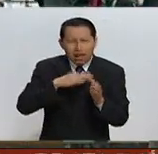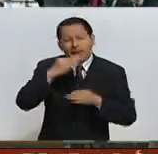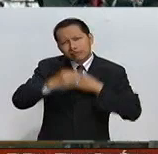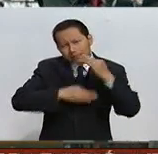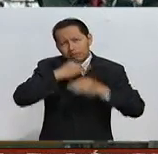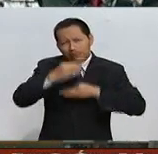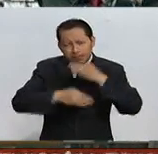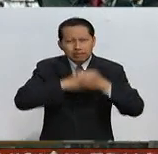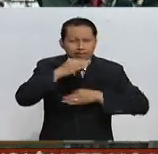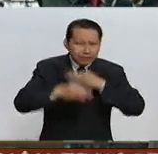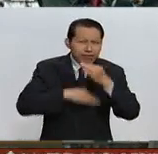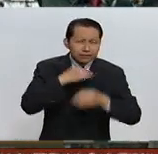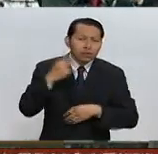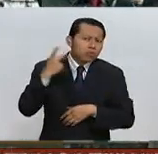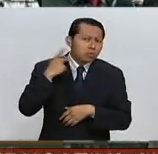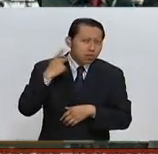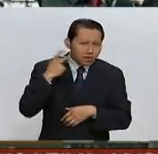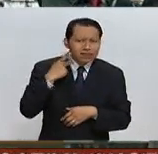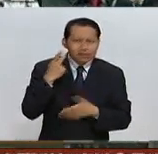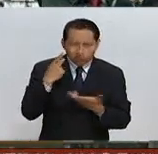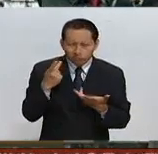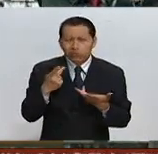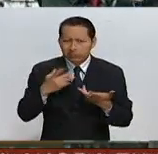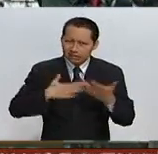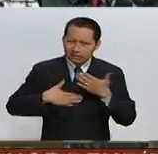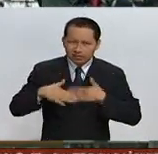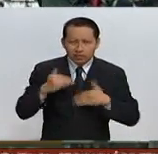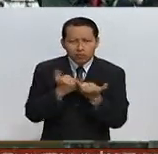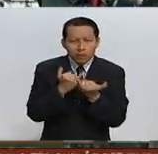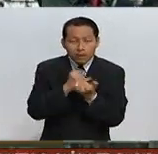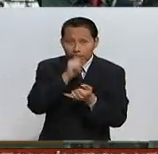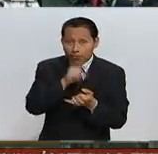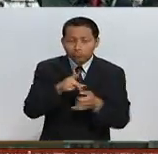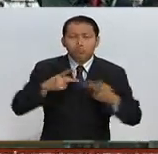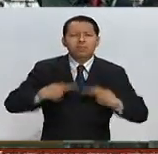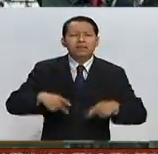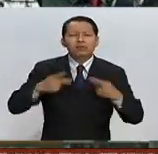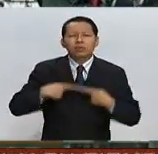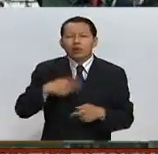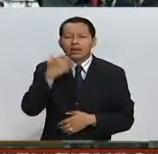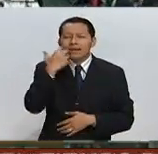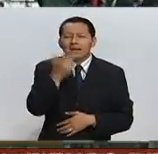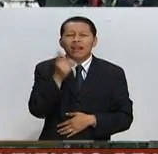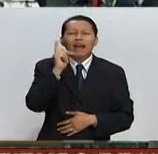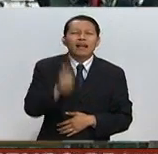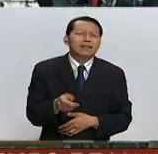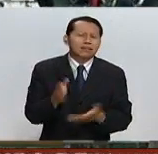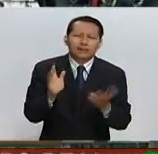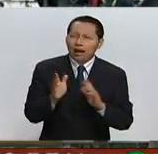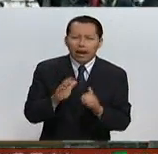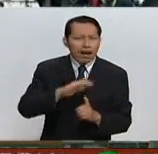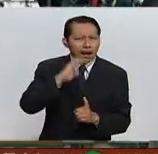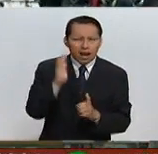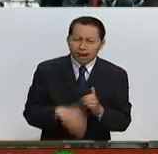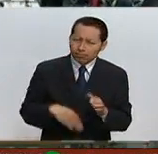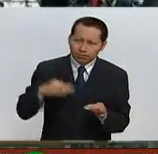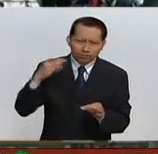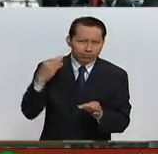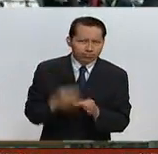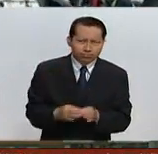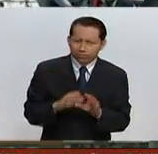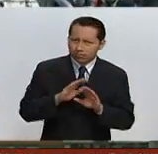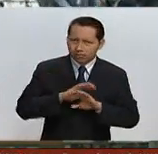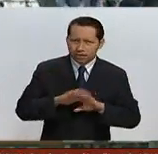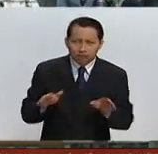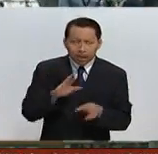meses de desgaste político y la gente yo creo que al final lo que quería es que esto terminara, que esto acabara, que se dieran los resultados